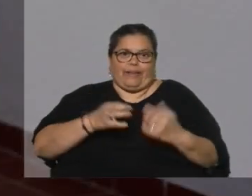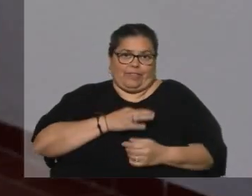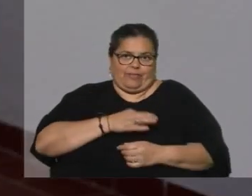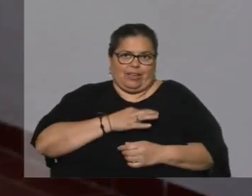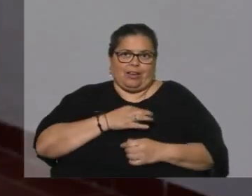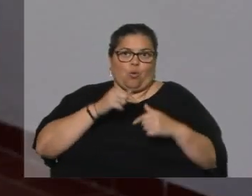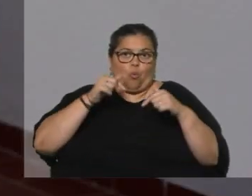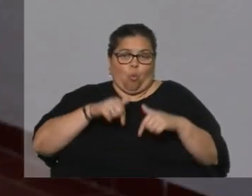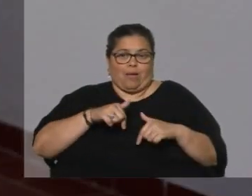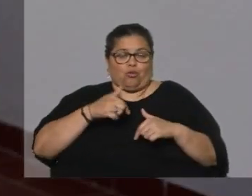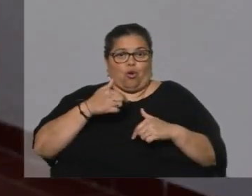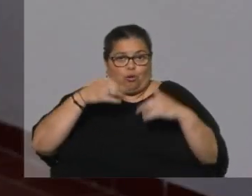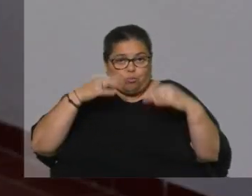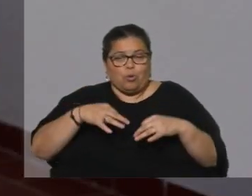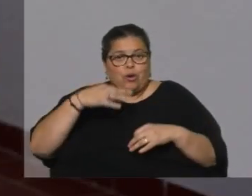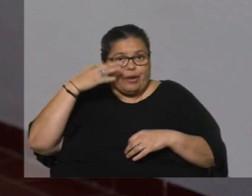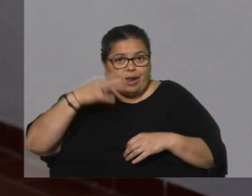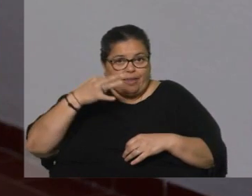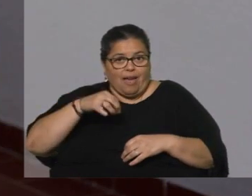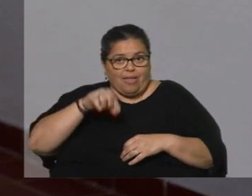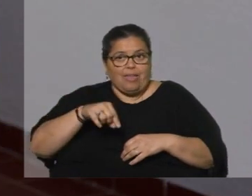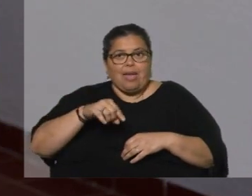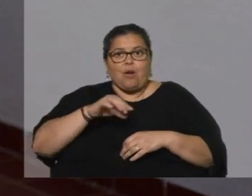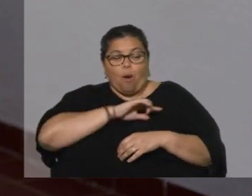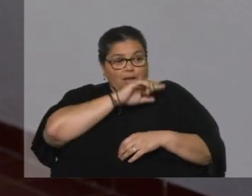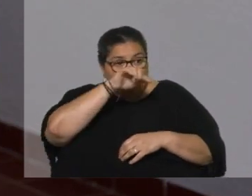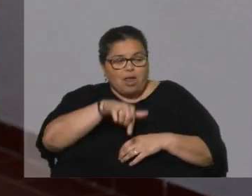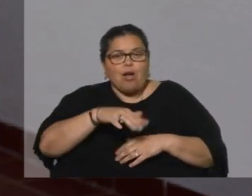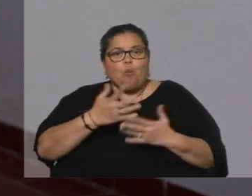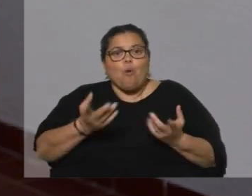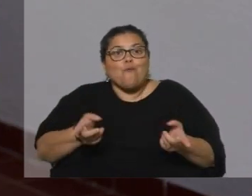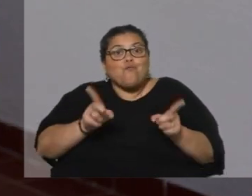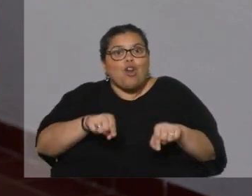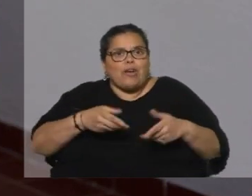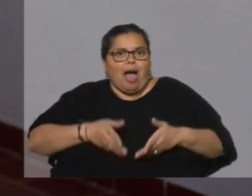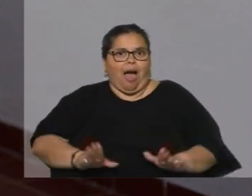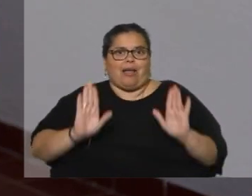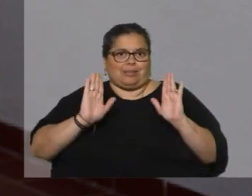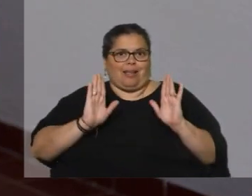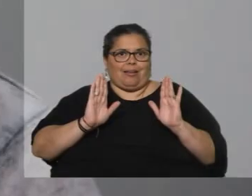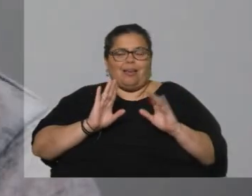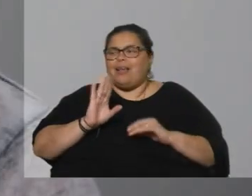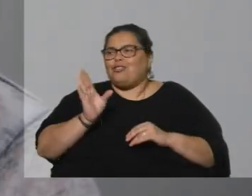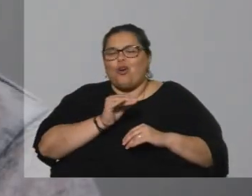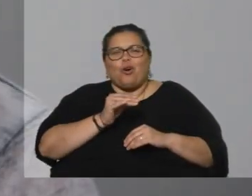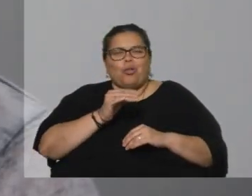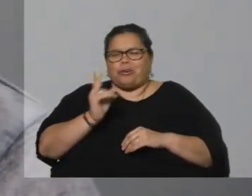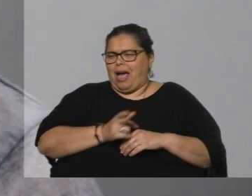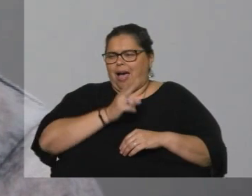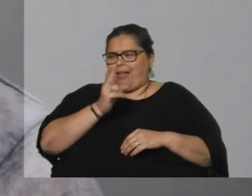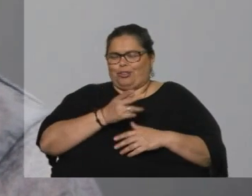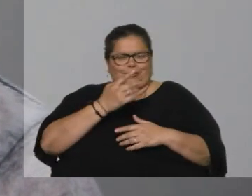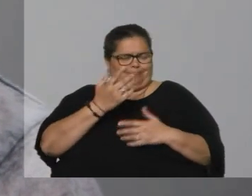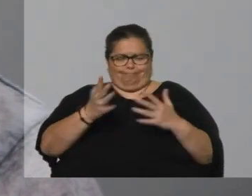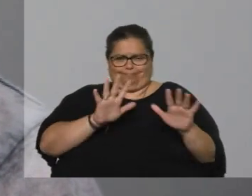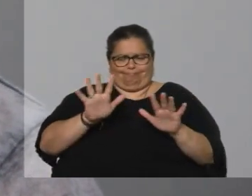realidad, era como que Arisena había vuelto a nacer. Todo me parecía extraño. Y bueno, en un momento